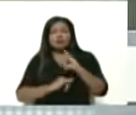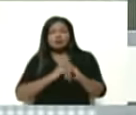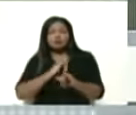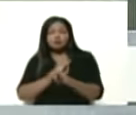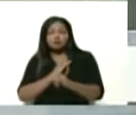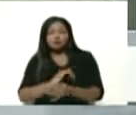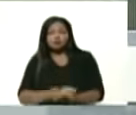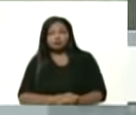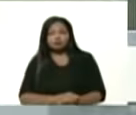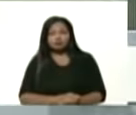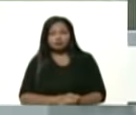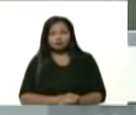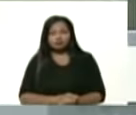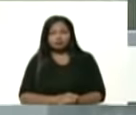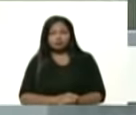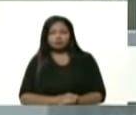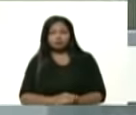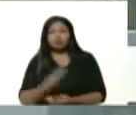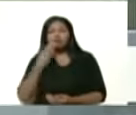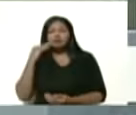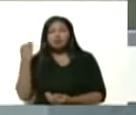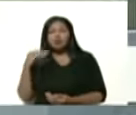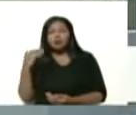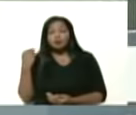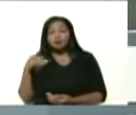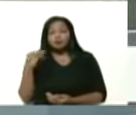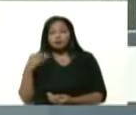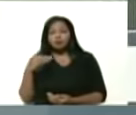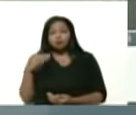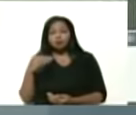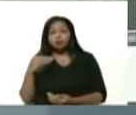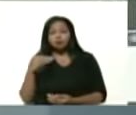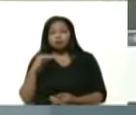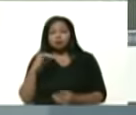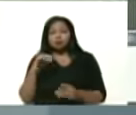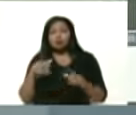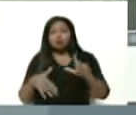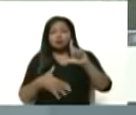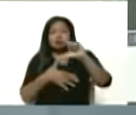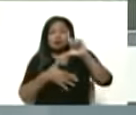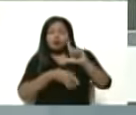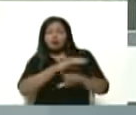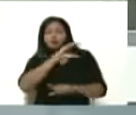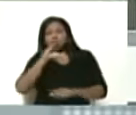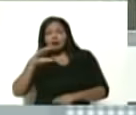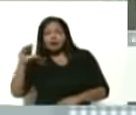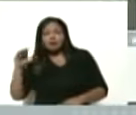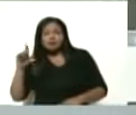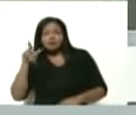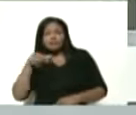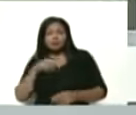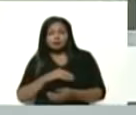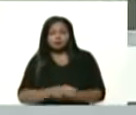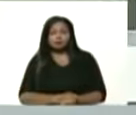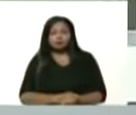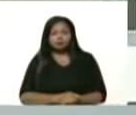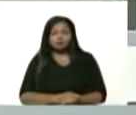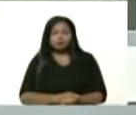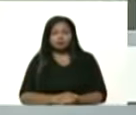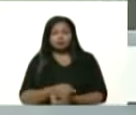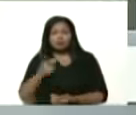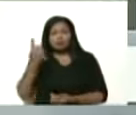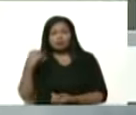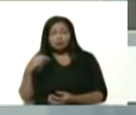de la juventud latinoamericana y caribeña. Ahí tenemos